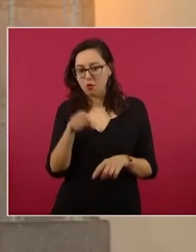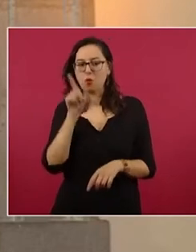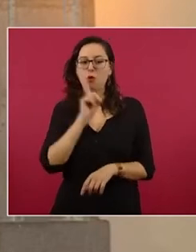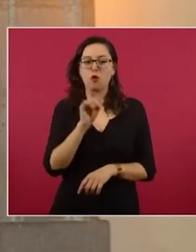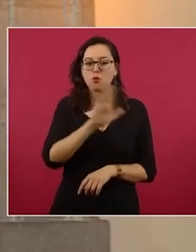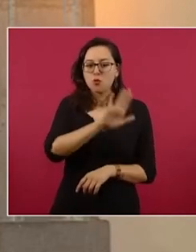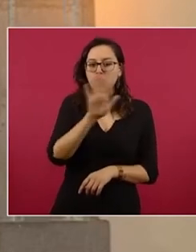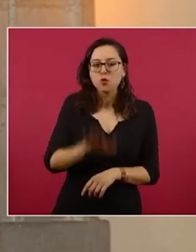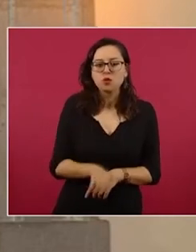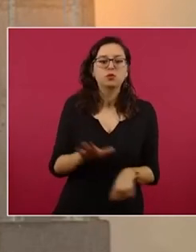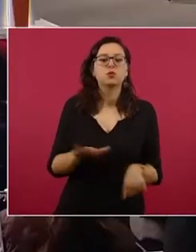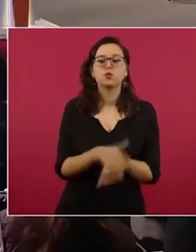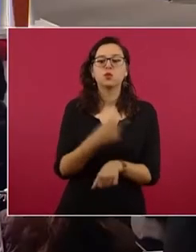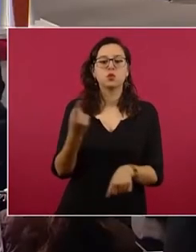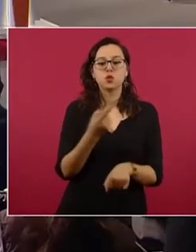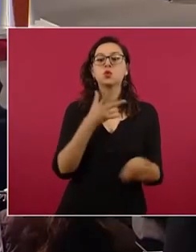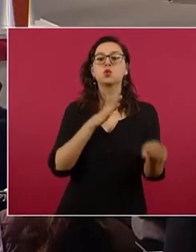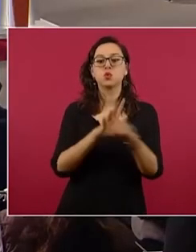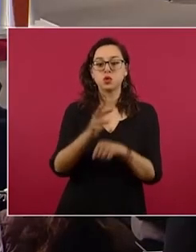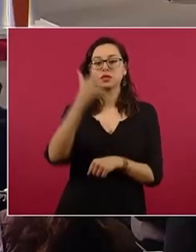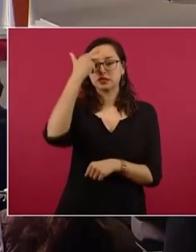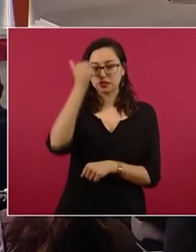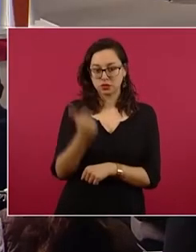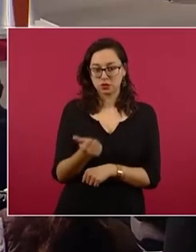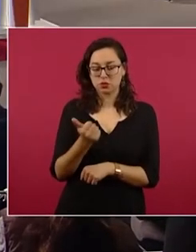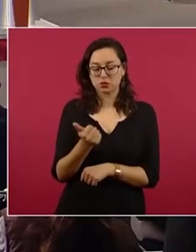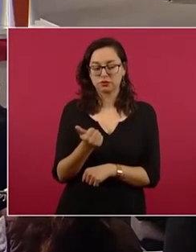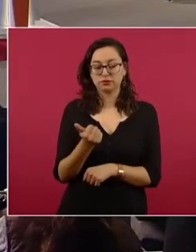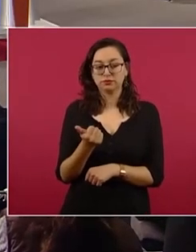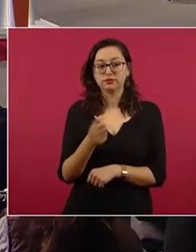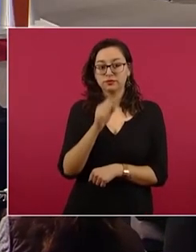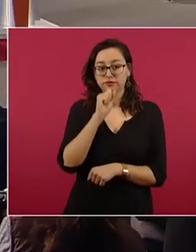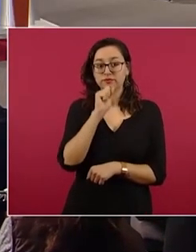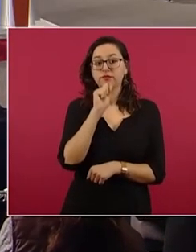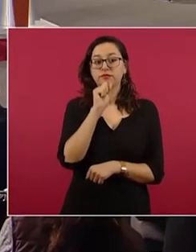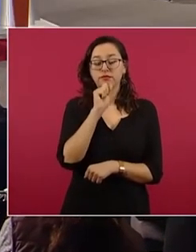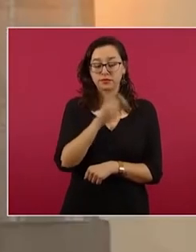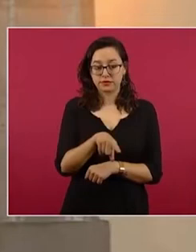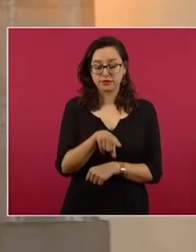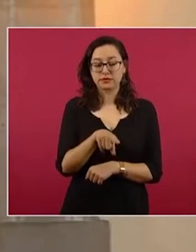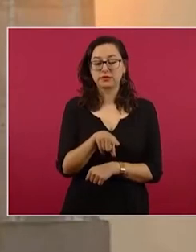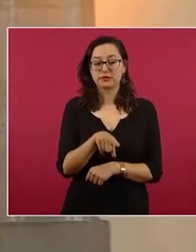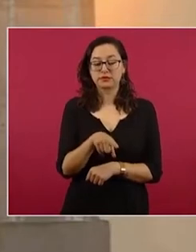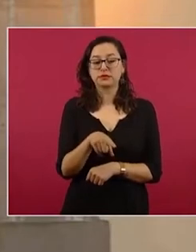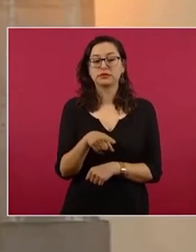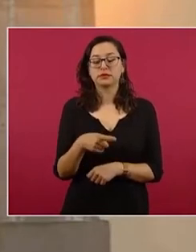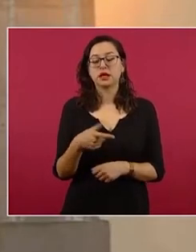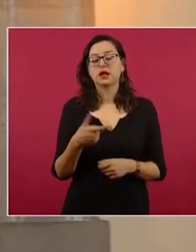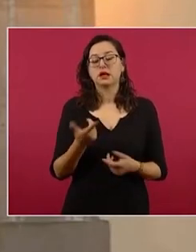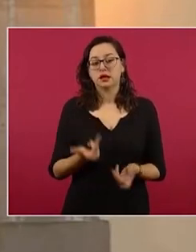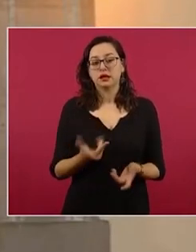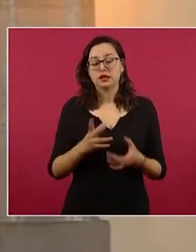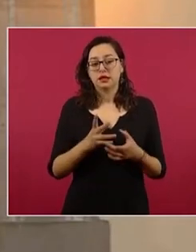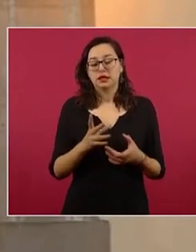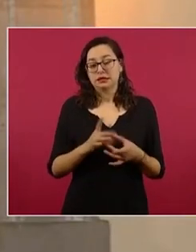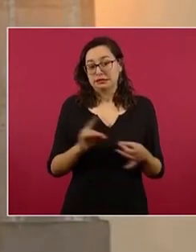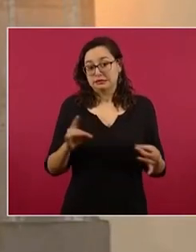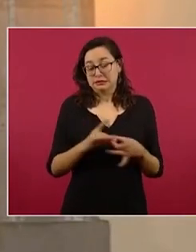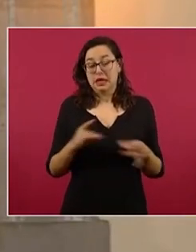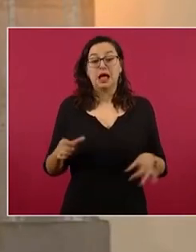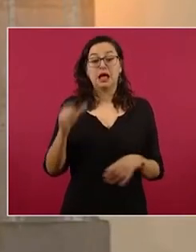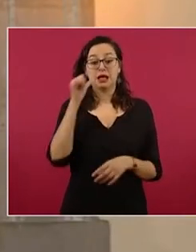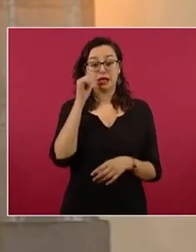la muerte de Devani y también comentar que ayer en la reunión que se tuvo de